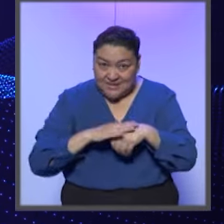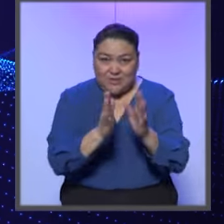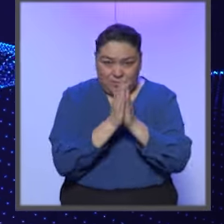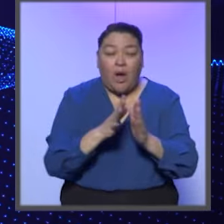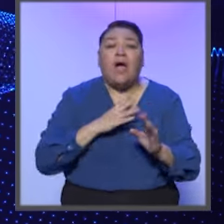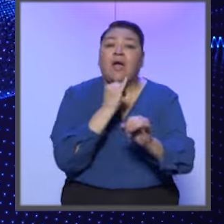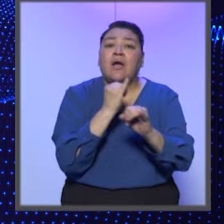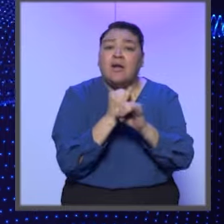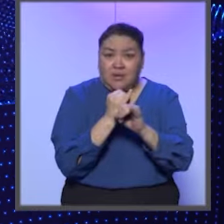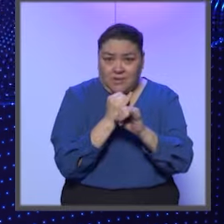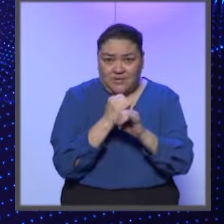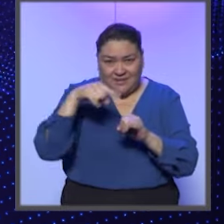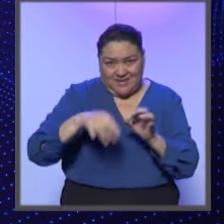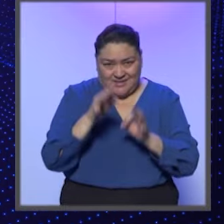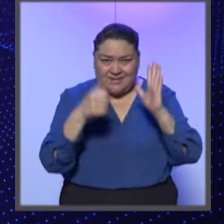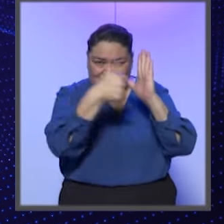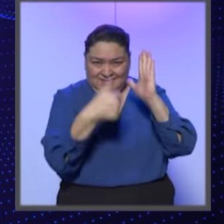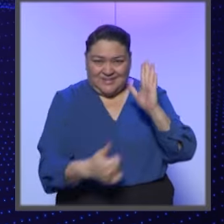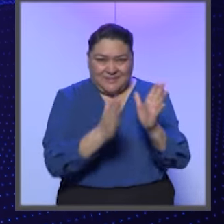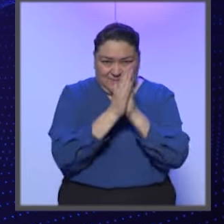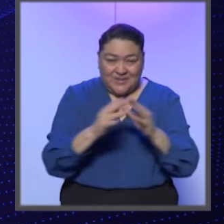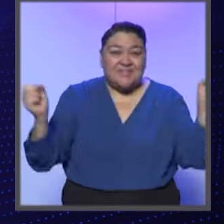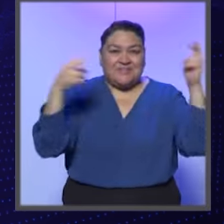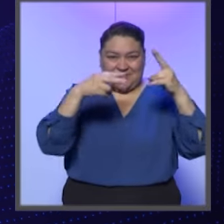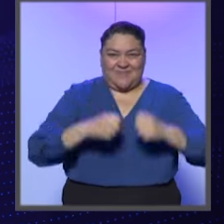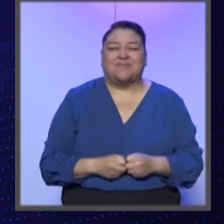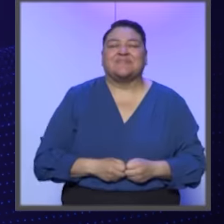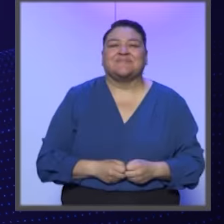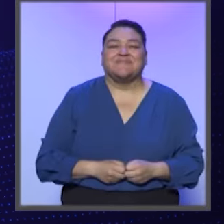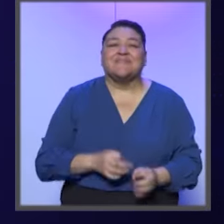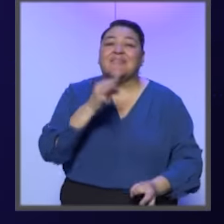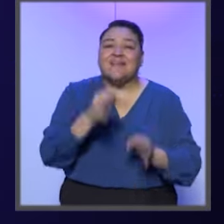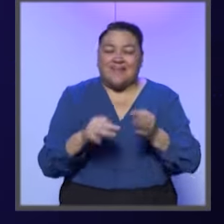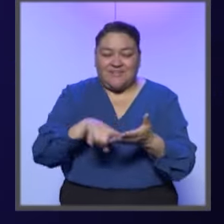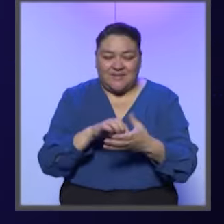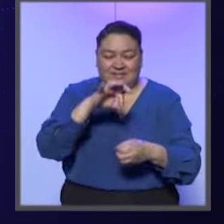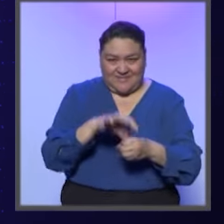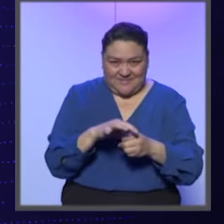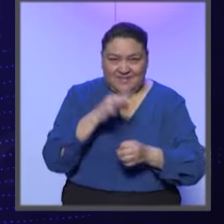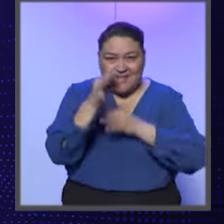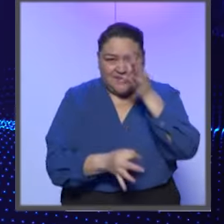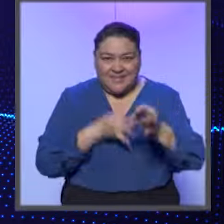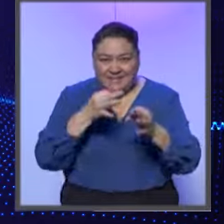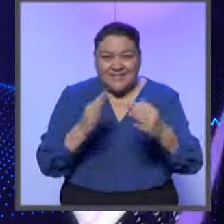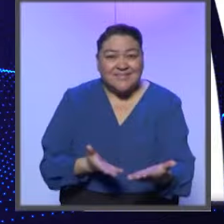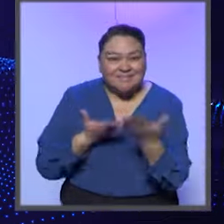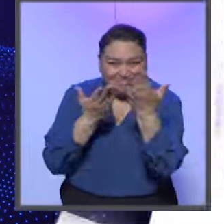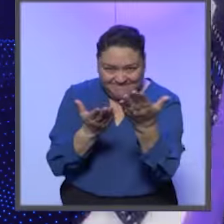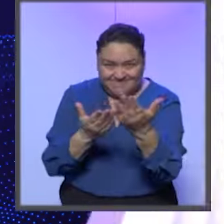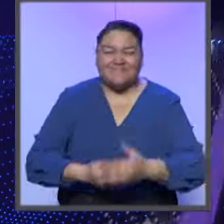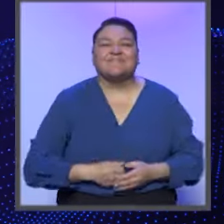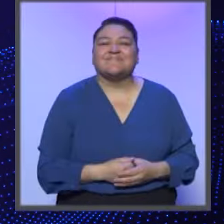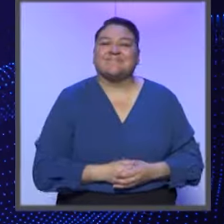olvides seguir todas las redes sociales del Tribunal Electoral. Hasta la próxima, nos vemos. Tribunal Electoral del Poder Judicial de la